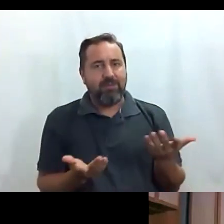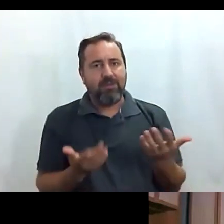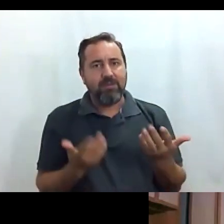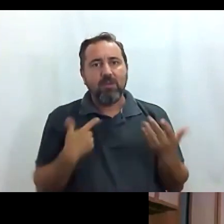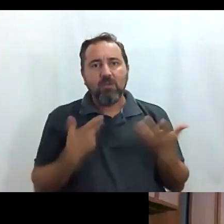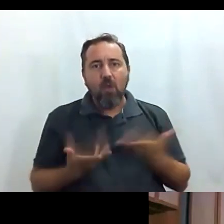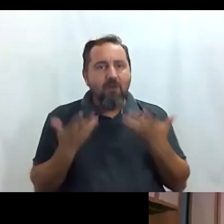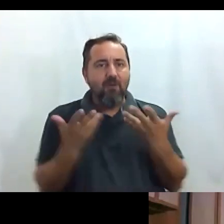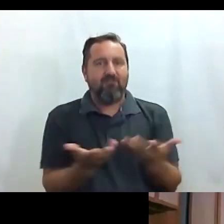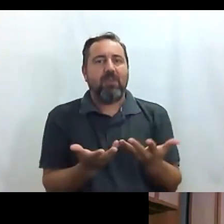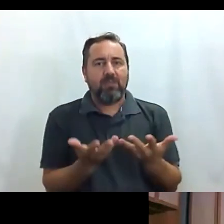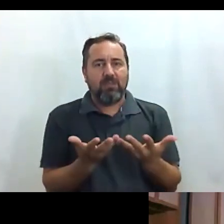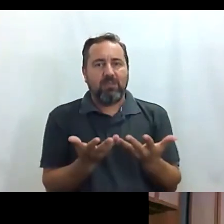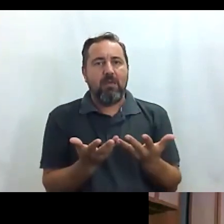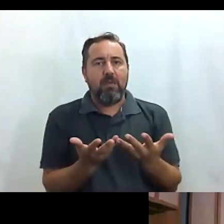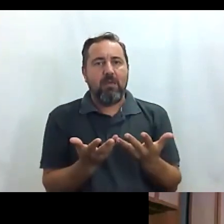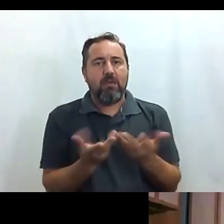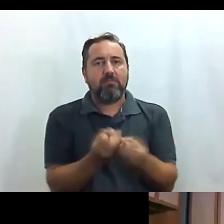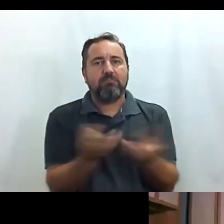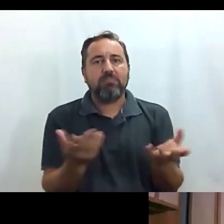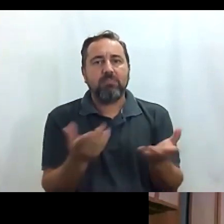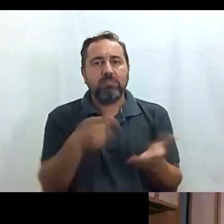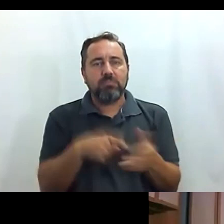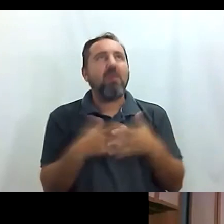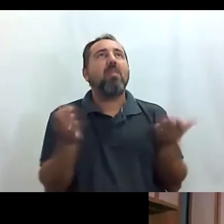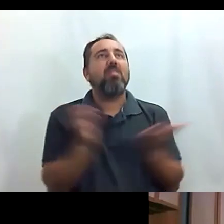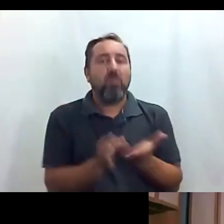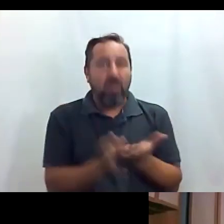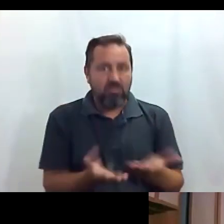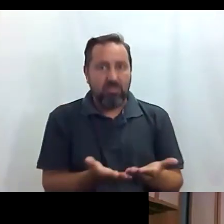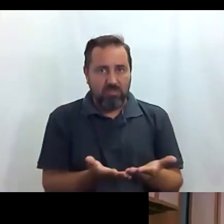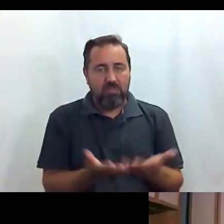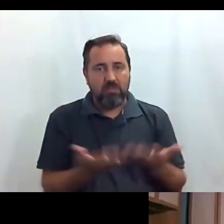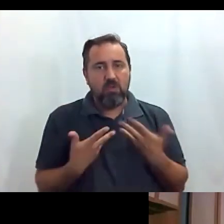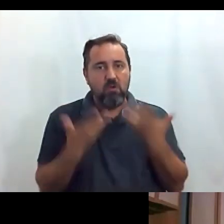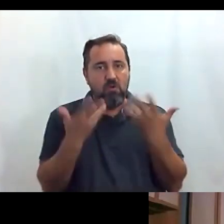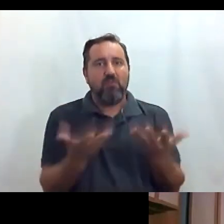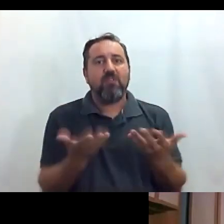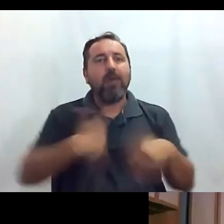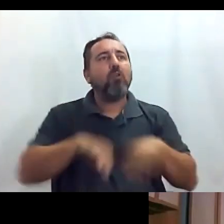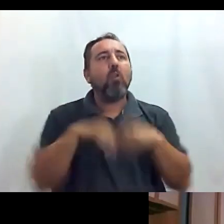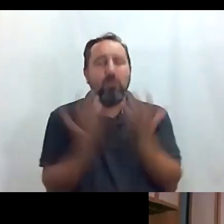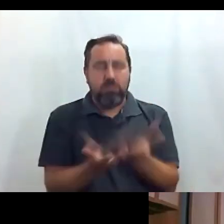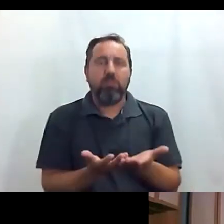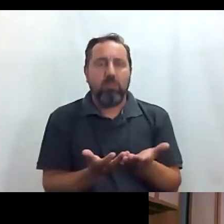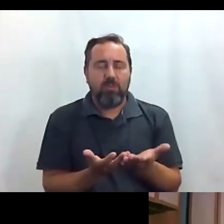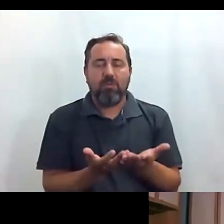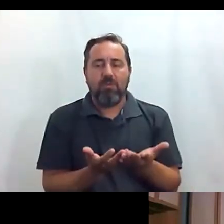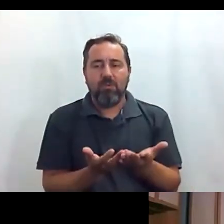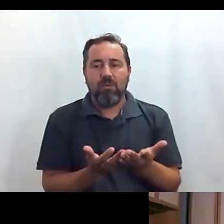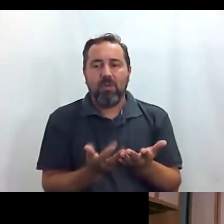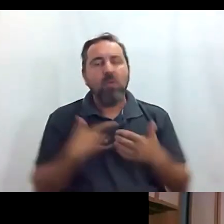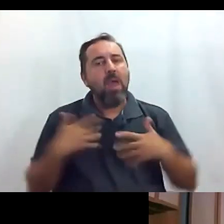la oferta que esta gran ciudad y bonita ciudad pues ofrece a a todo el mundo ¿no? y bueno que